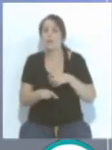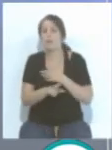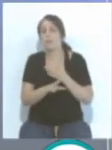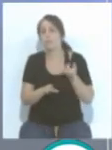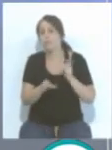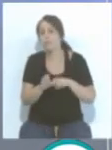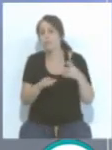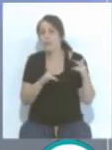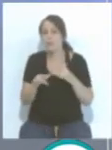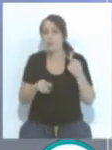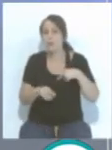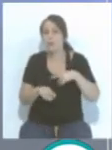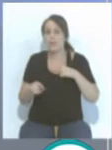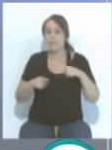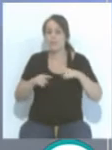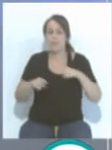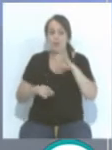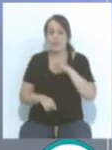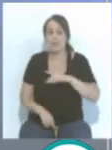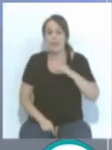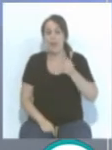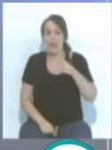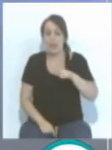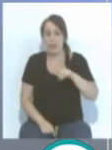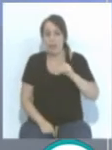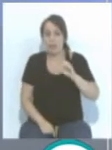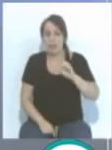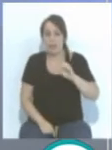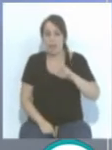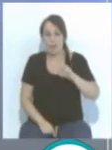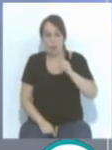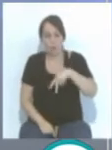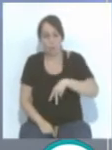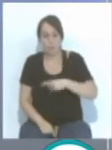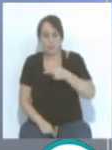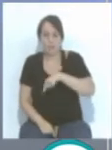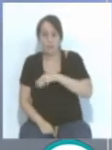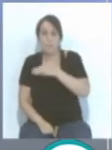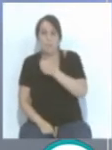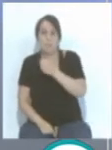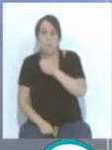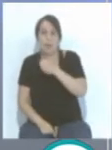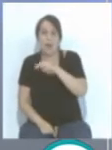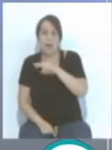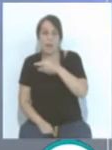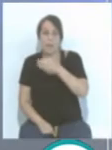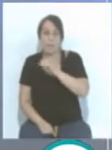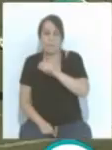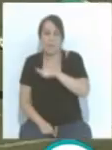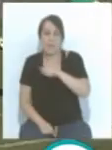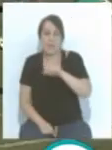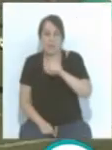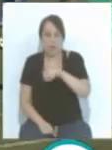estaba Antonio Calderón de entrenador y en el Marbella Center se han hecho varios campos de fútbol. Está